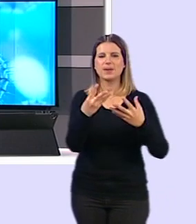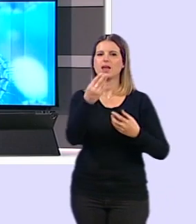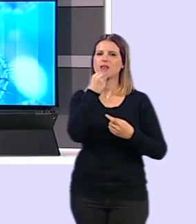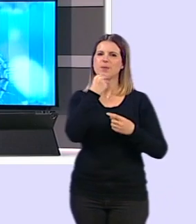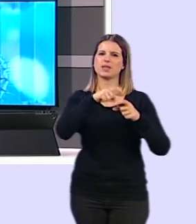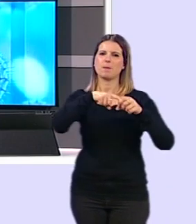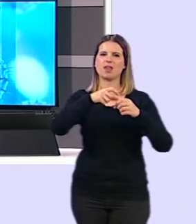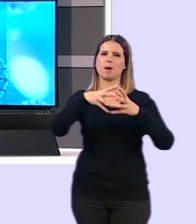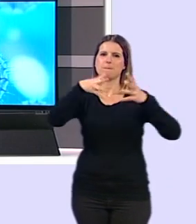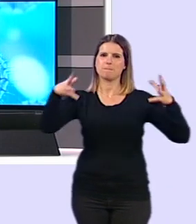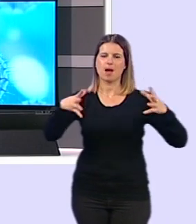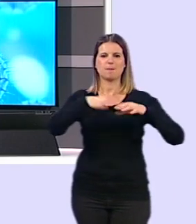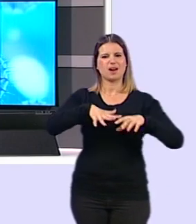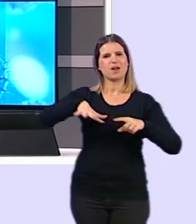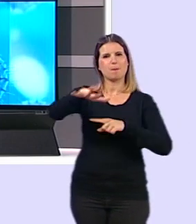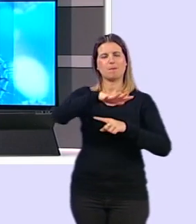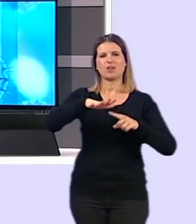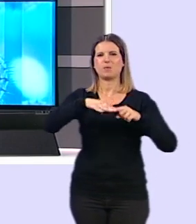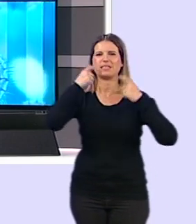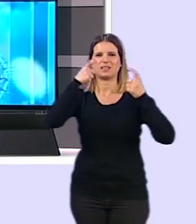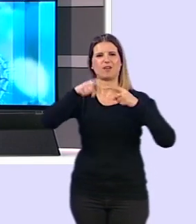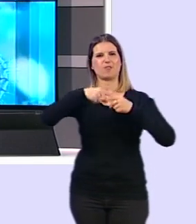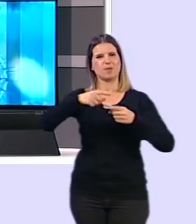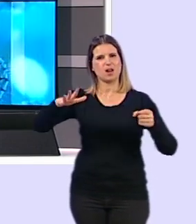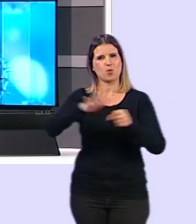aplicado en los barrios, para no dejar familias atrás.